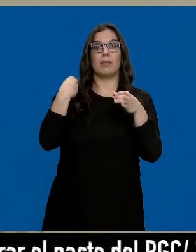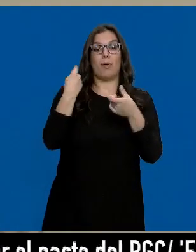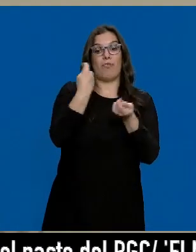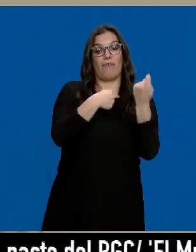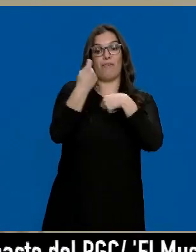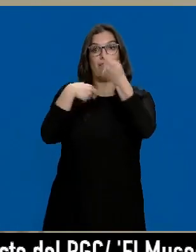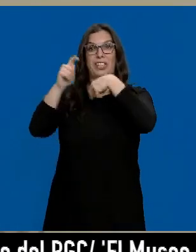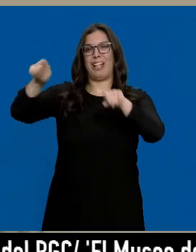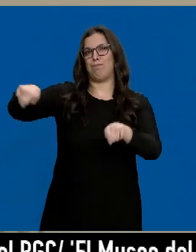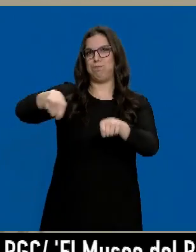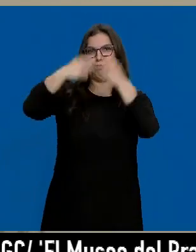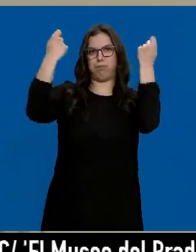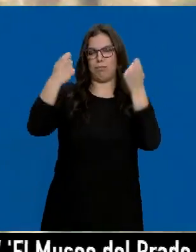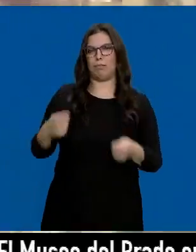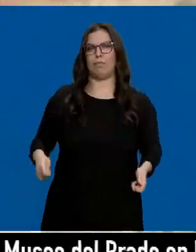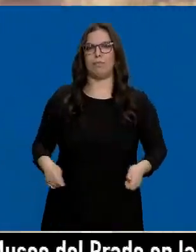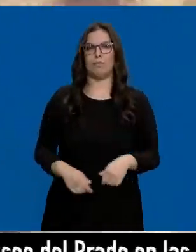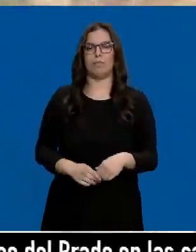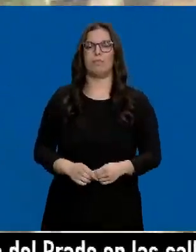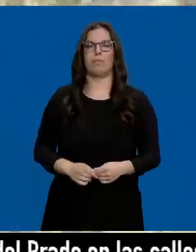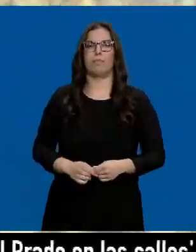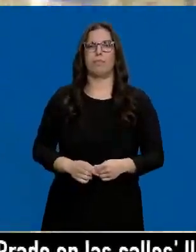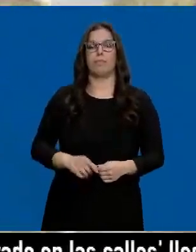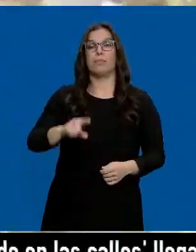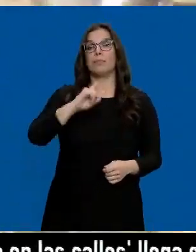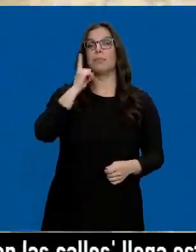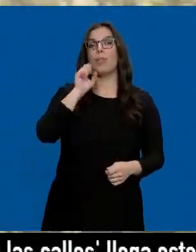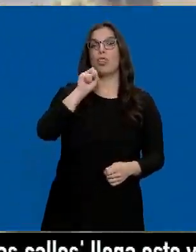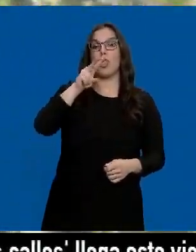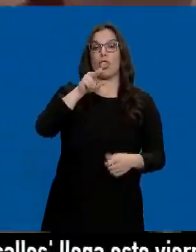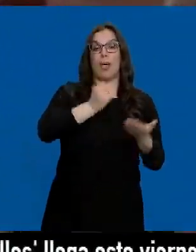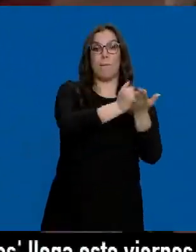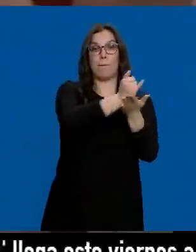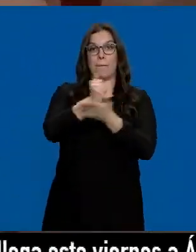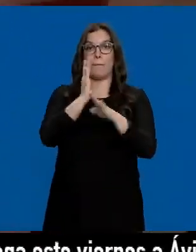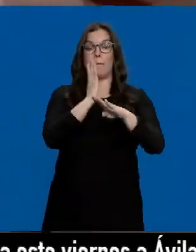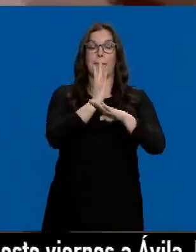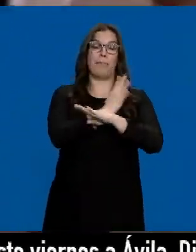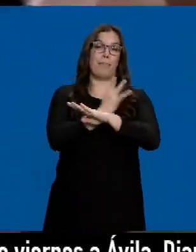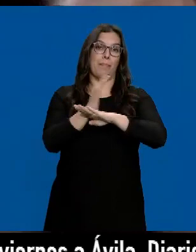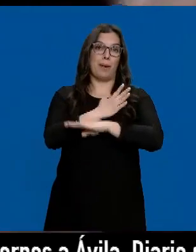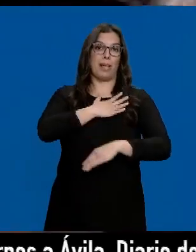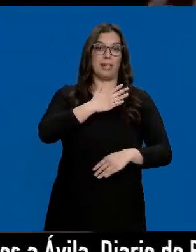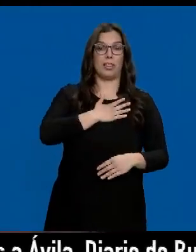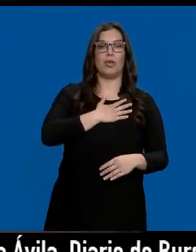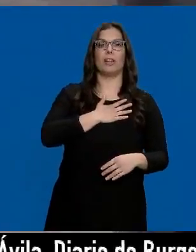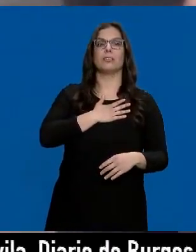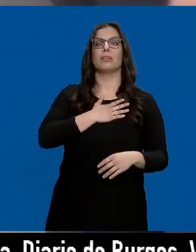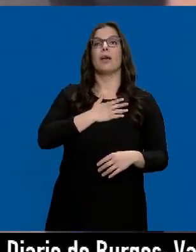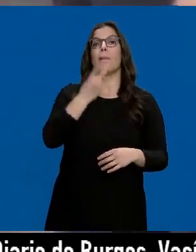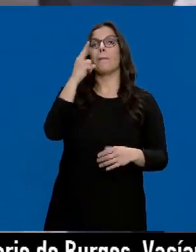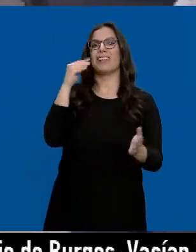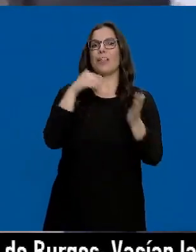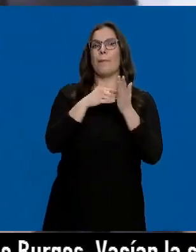distribución y venta de drogas. Se han intervenido 12 plantaciones en 7 provincias de 3 comunidades, 20.000 plantas de